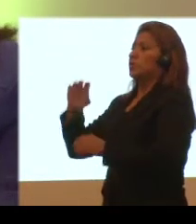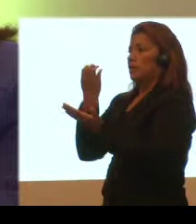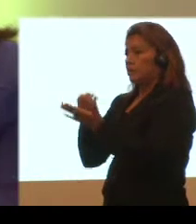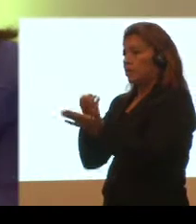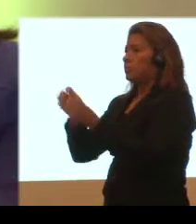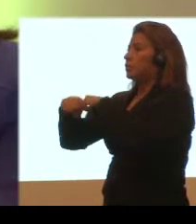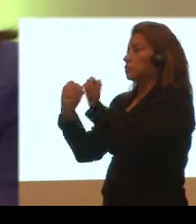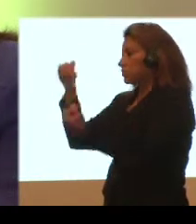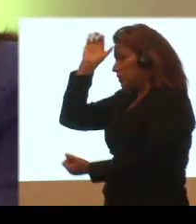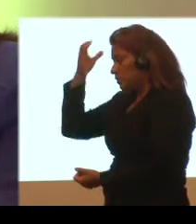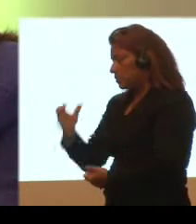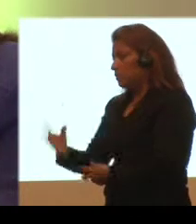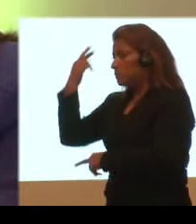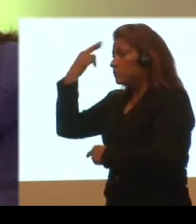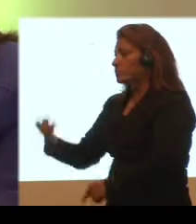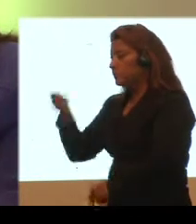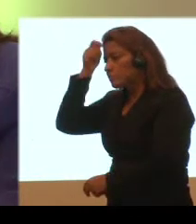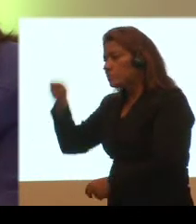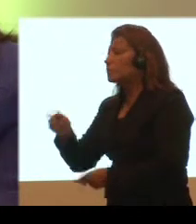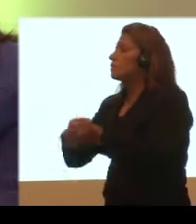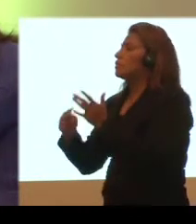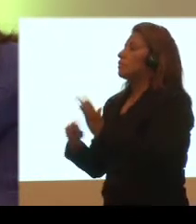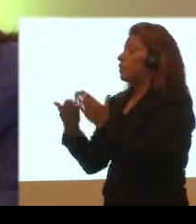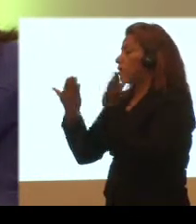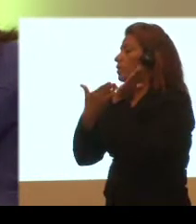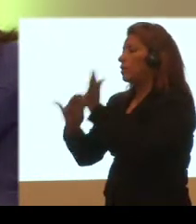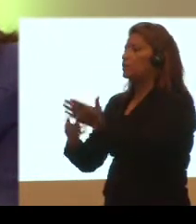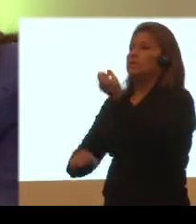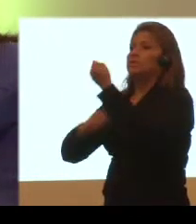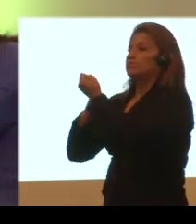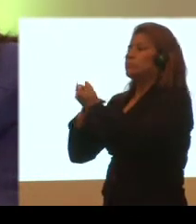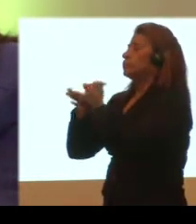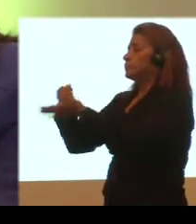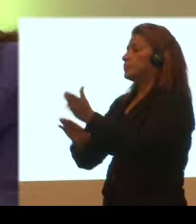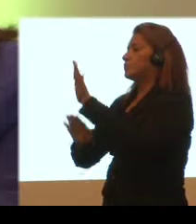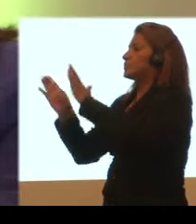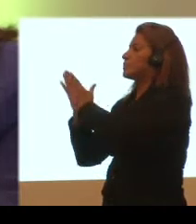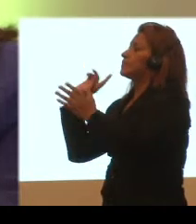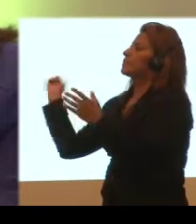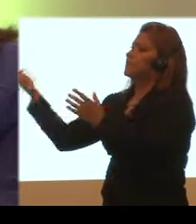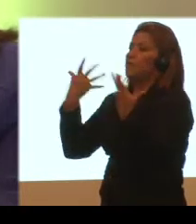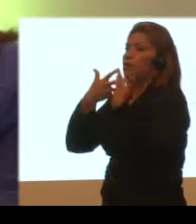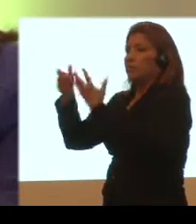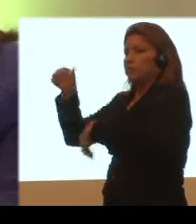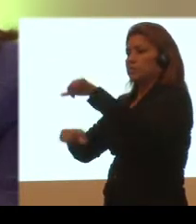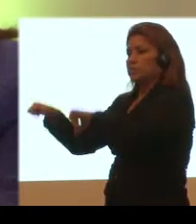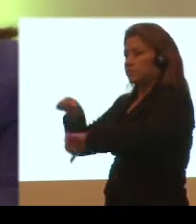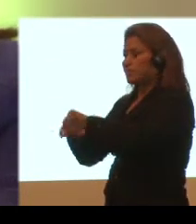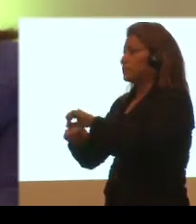Culturales, reconocer los beneficios que se derivan del fomento y desarrollo de la cooperación científica,